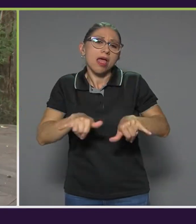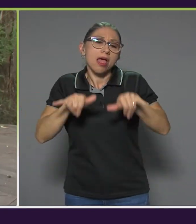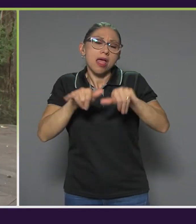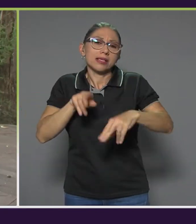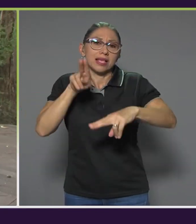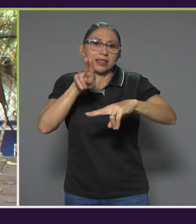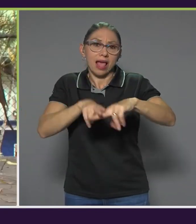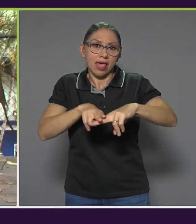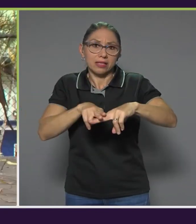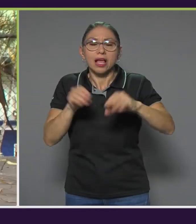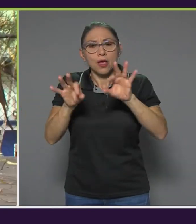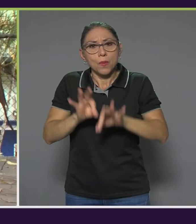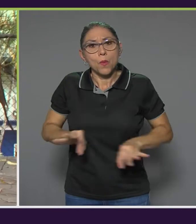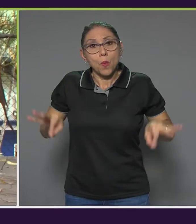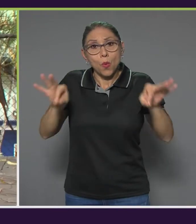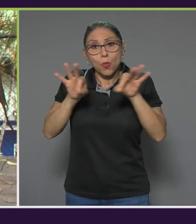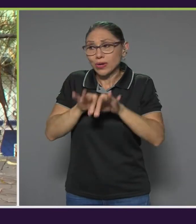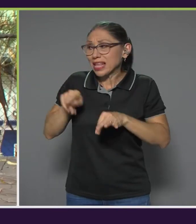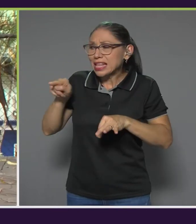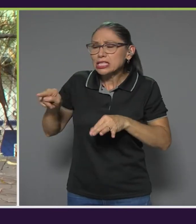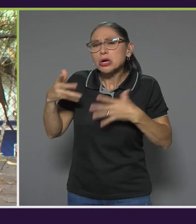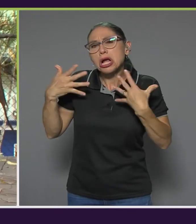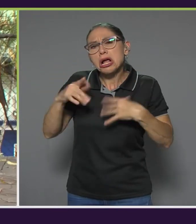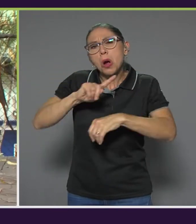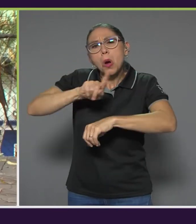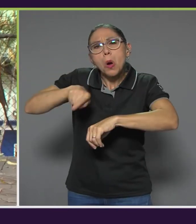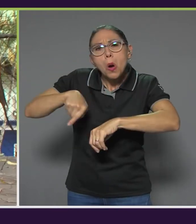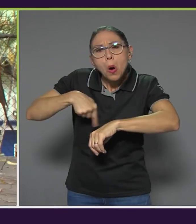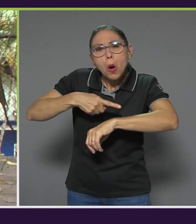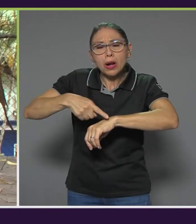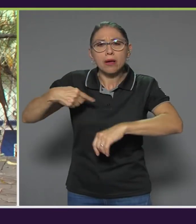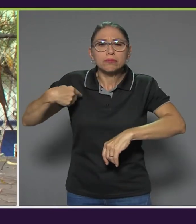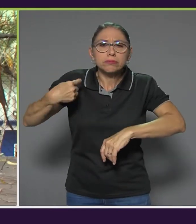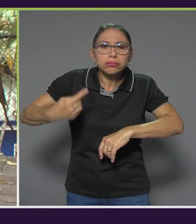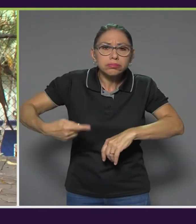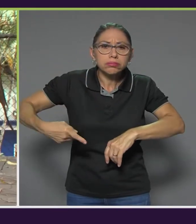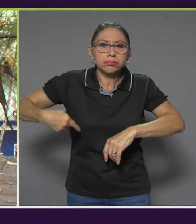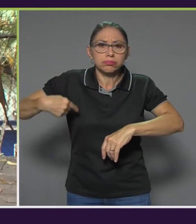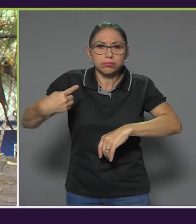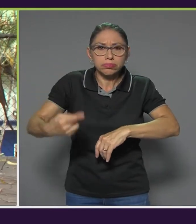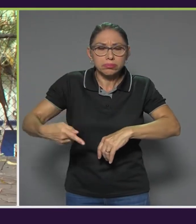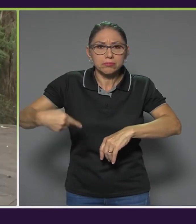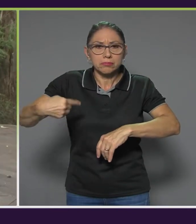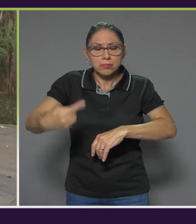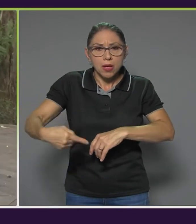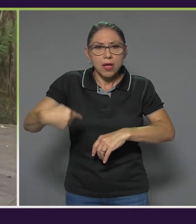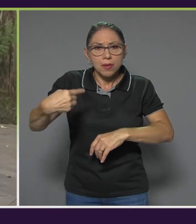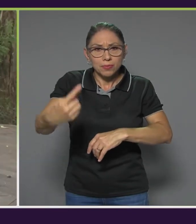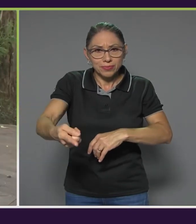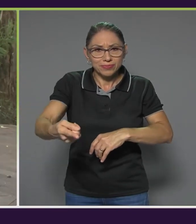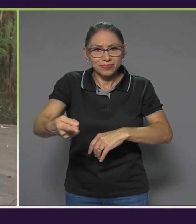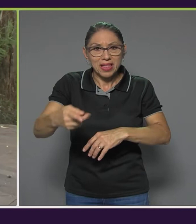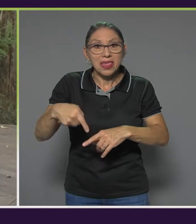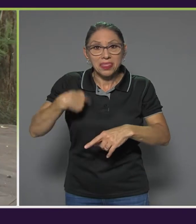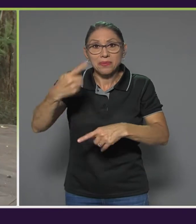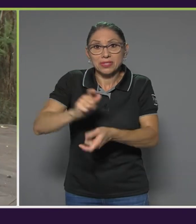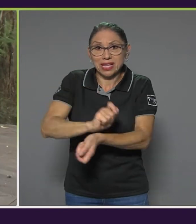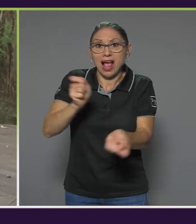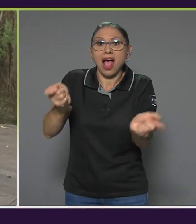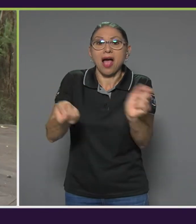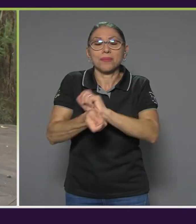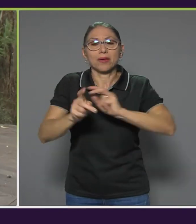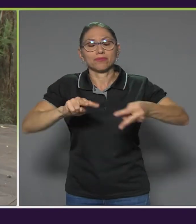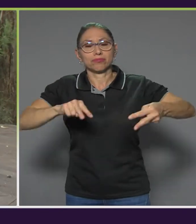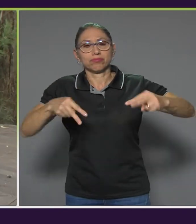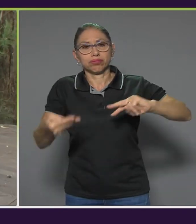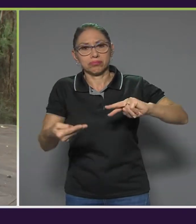vital hacerlo por lo menos cada hora, hora y media estar haciendo ejercicio como este. Y cambiamos de lado. Igual, pueden ser unas